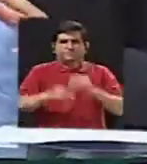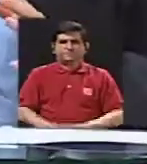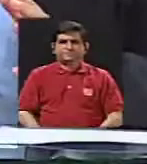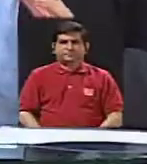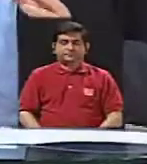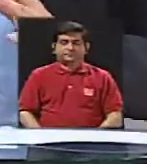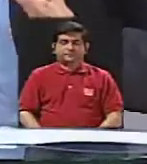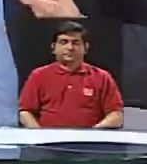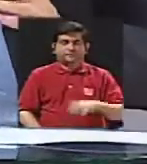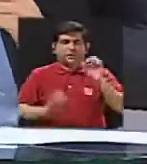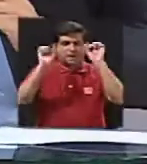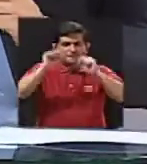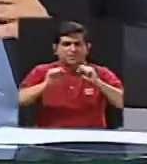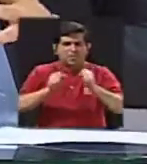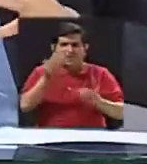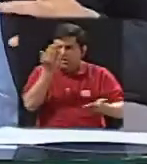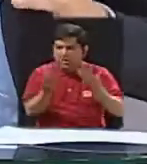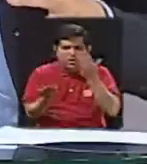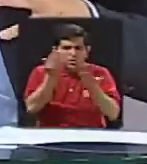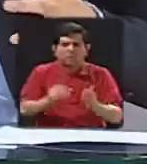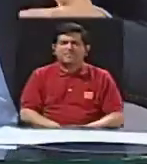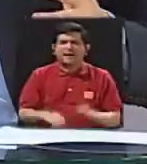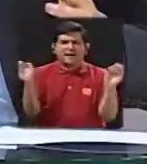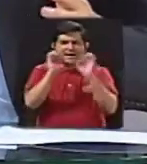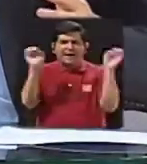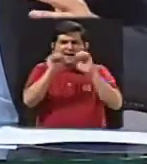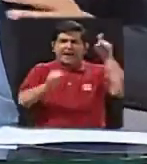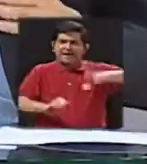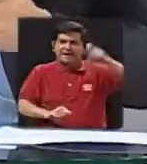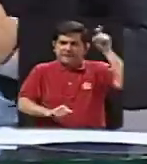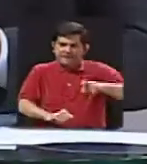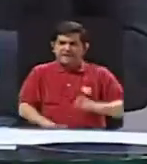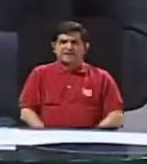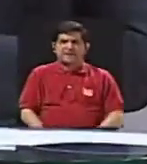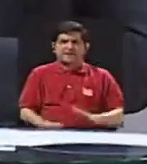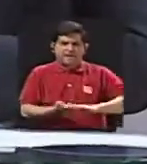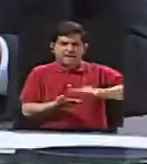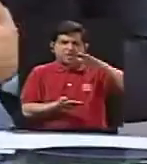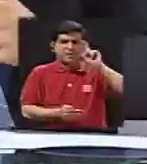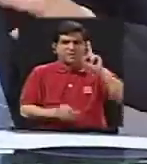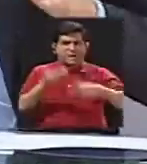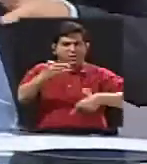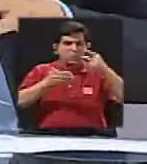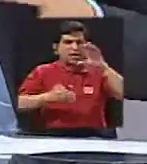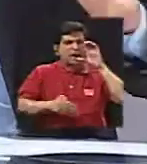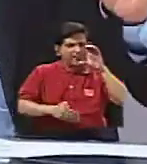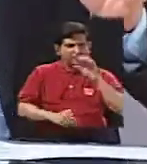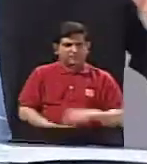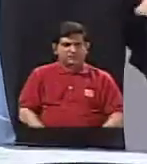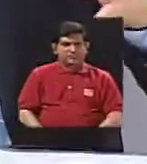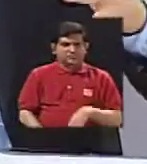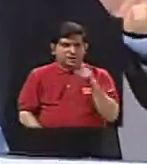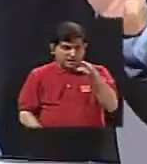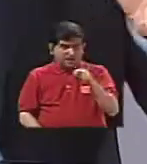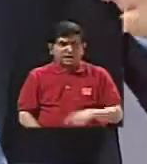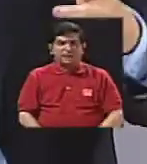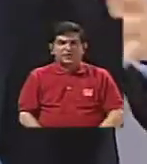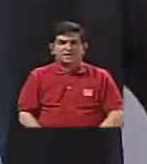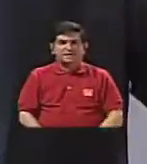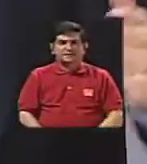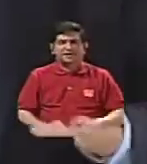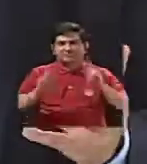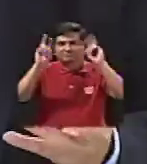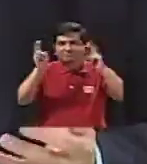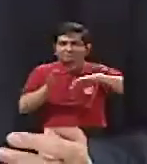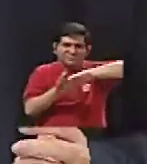de comparar cuánto, cuánta energía se requiere para aumentar un grado centígrado de esa olla, de esa